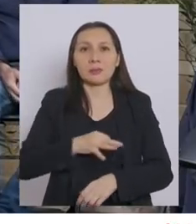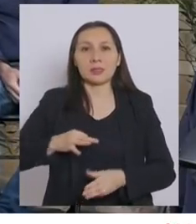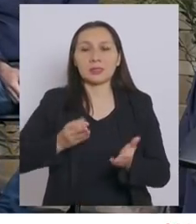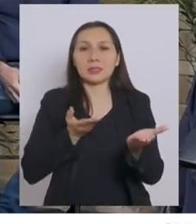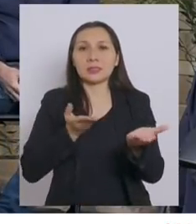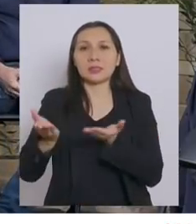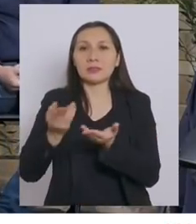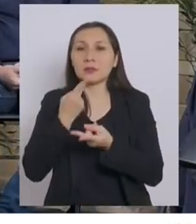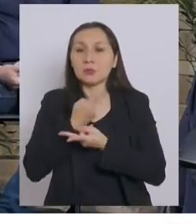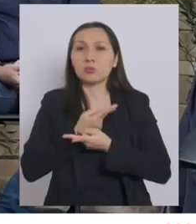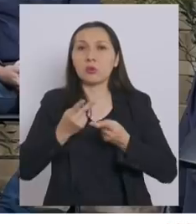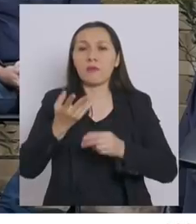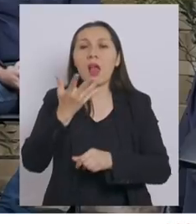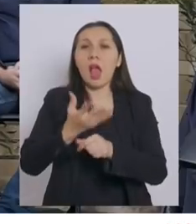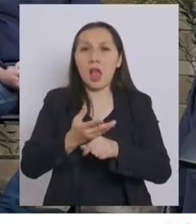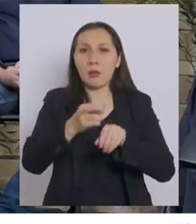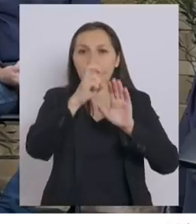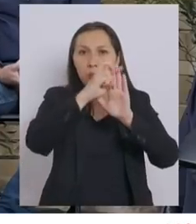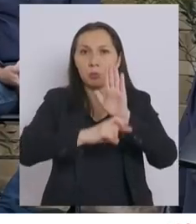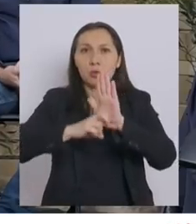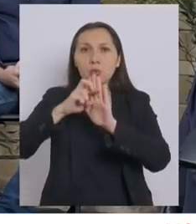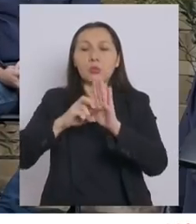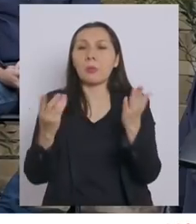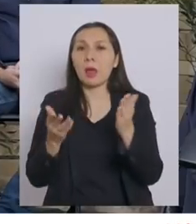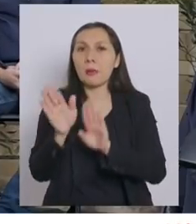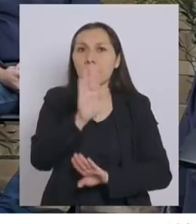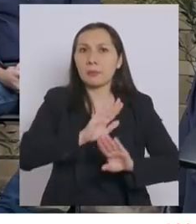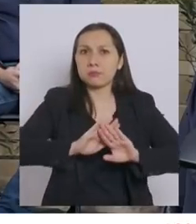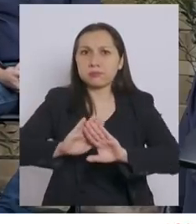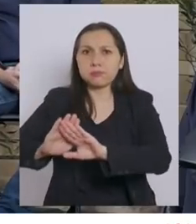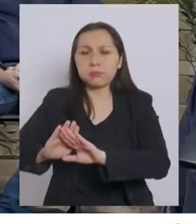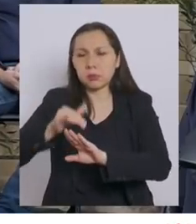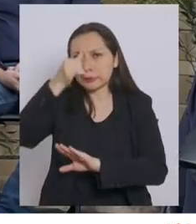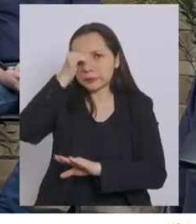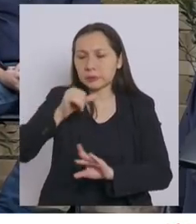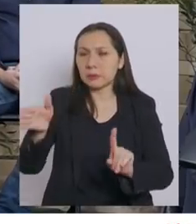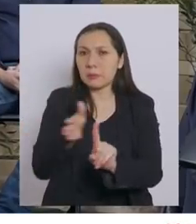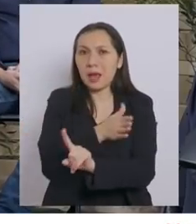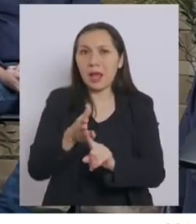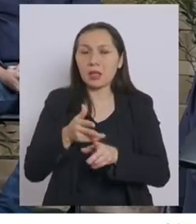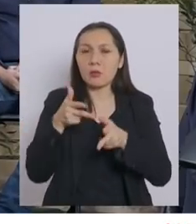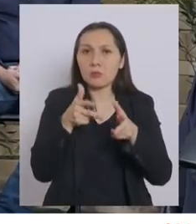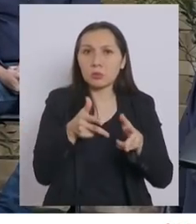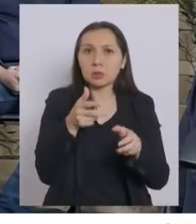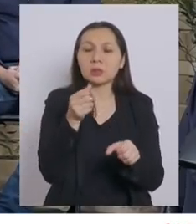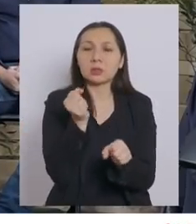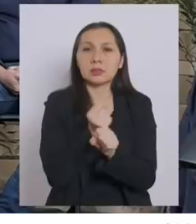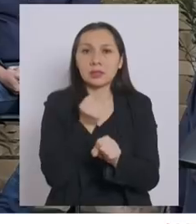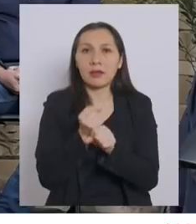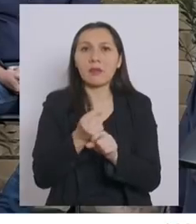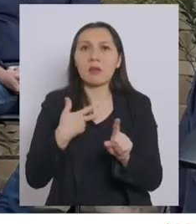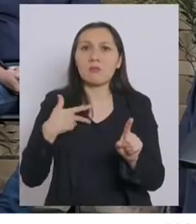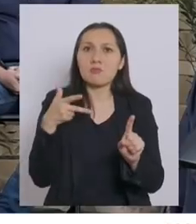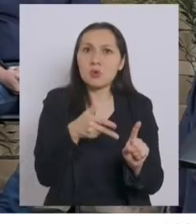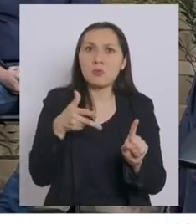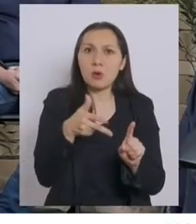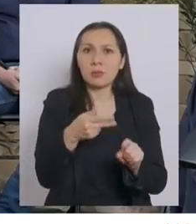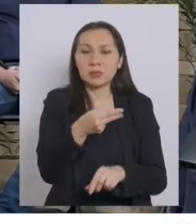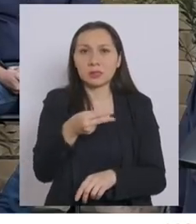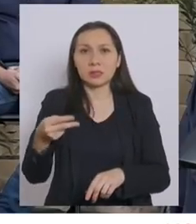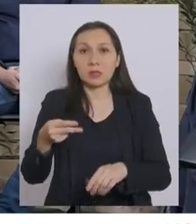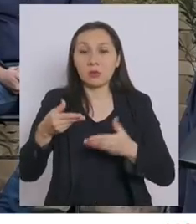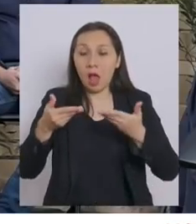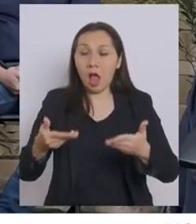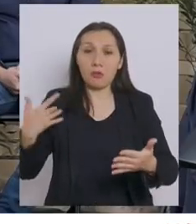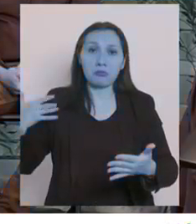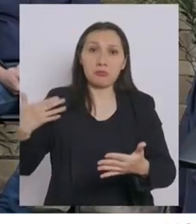servicios públicos a contar con protocolos para prevenir y sancionar el maltrato, el acoso laboral y el acoso sexual. A